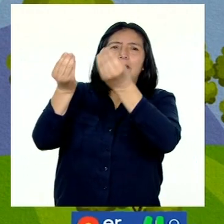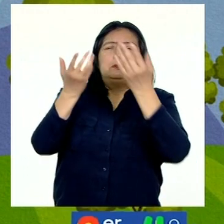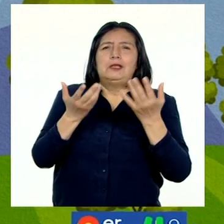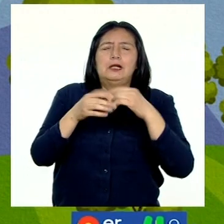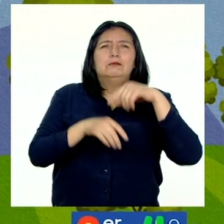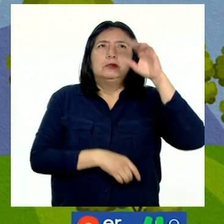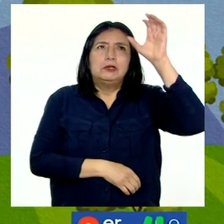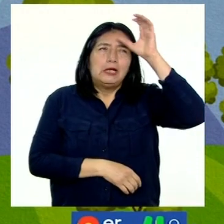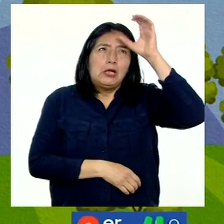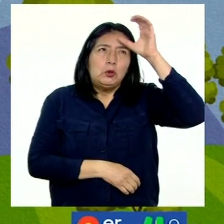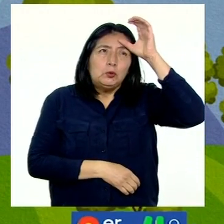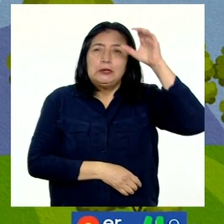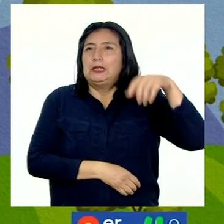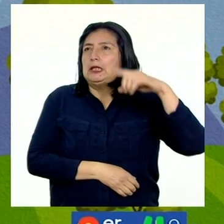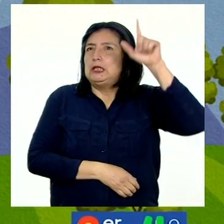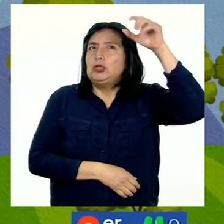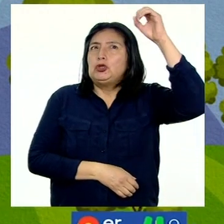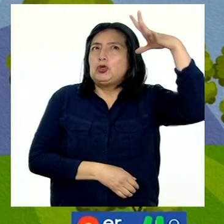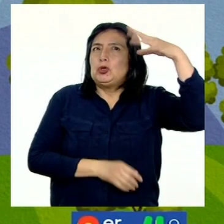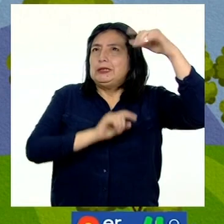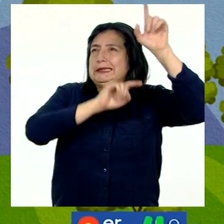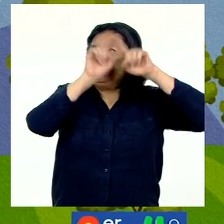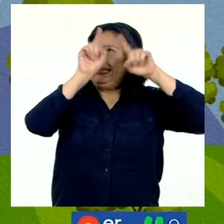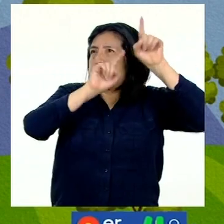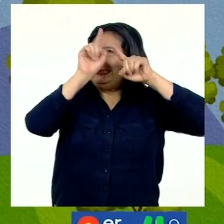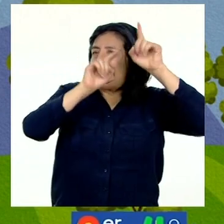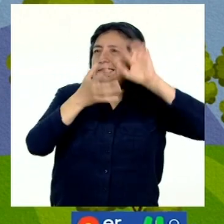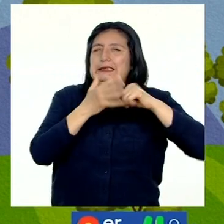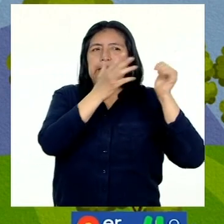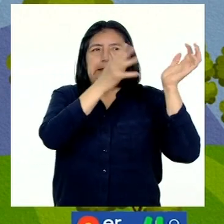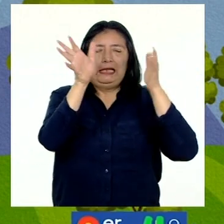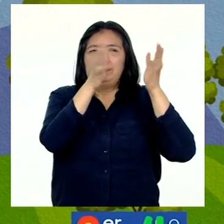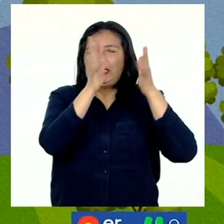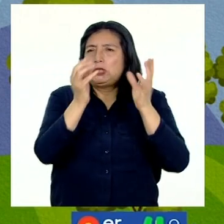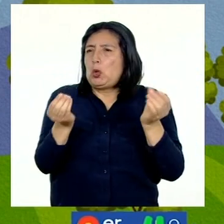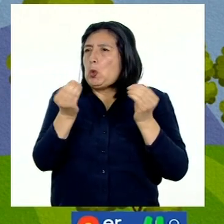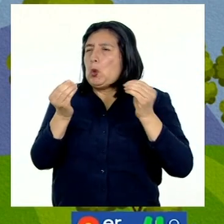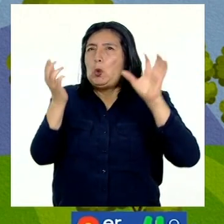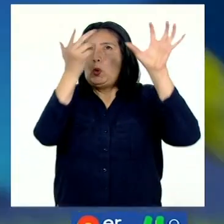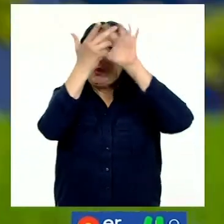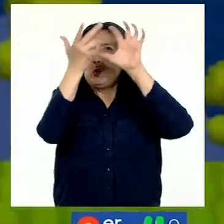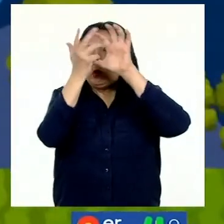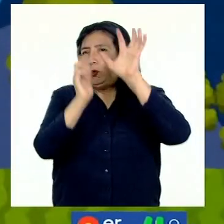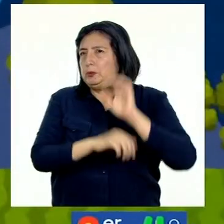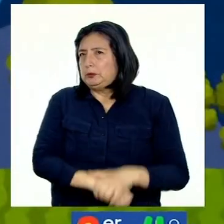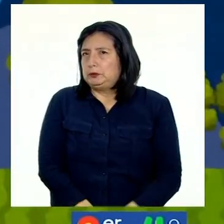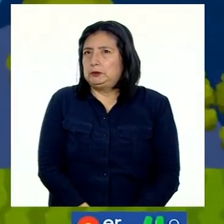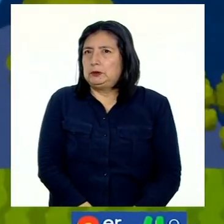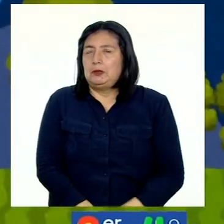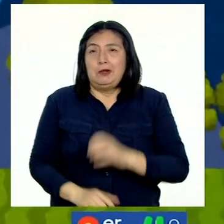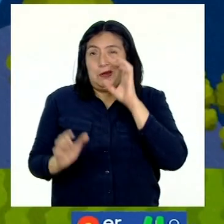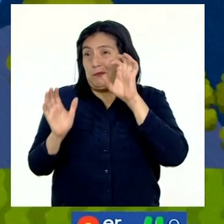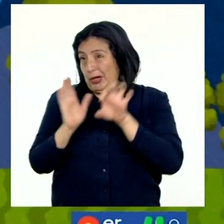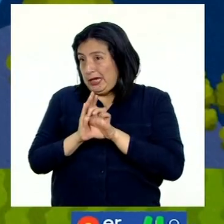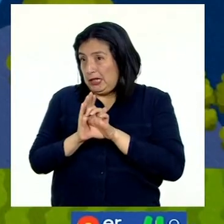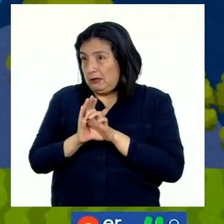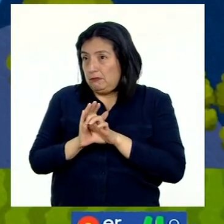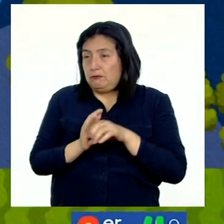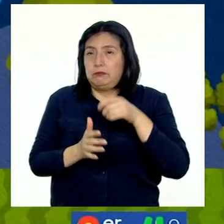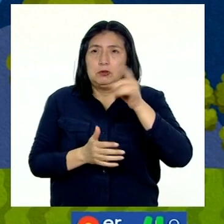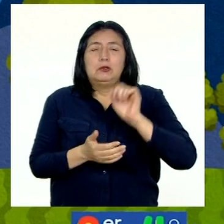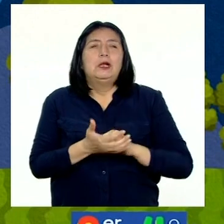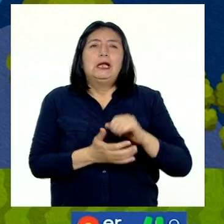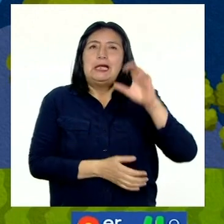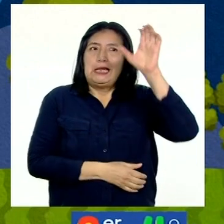por la luna, el sol, las estrellas, el viento o las nubes. Por ejemplo, las